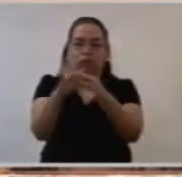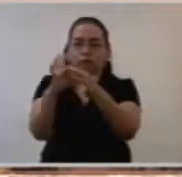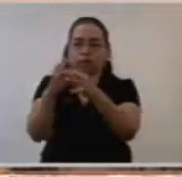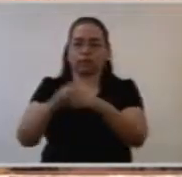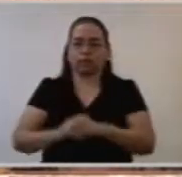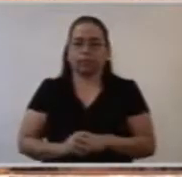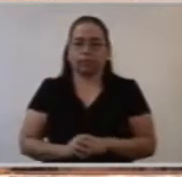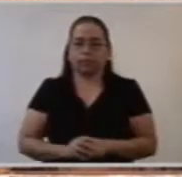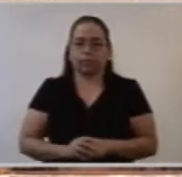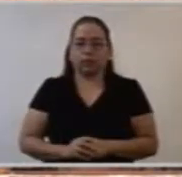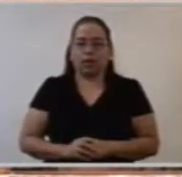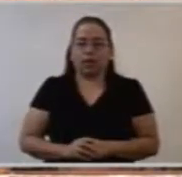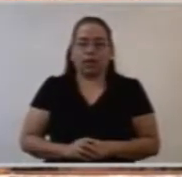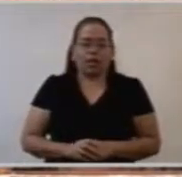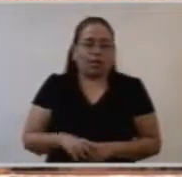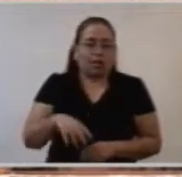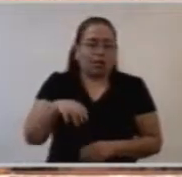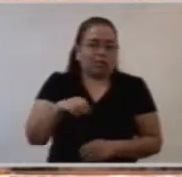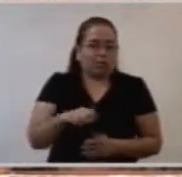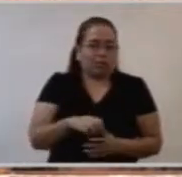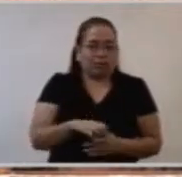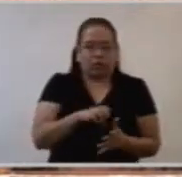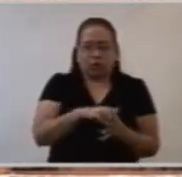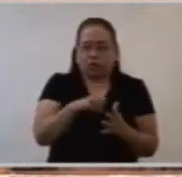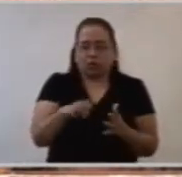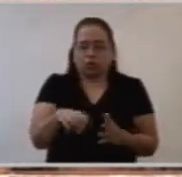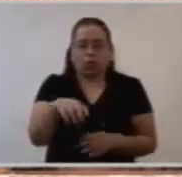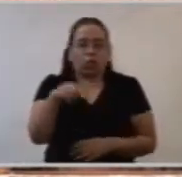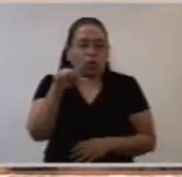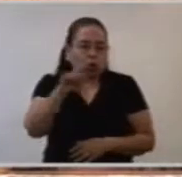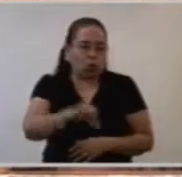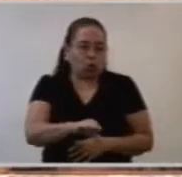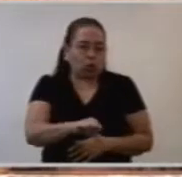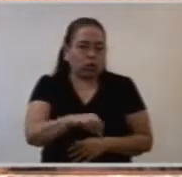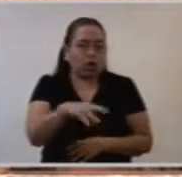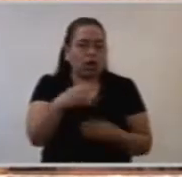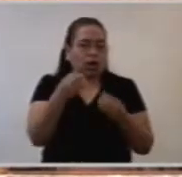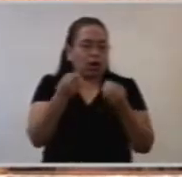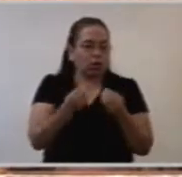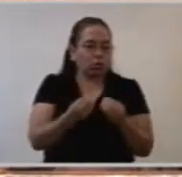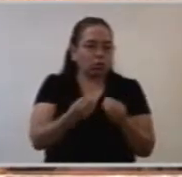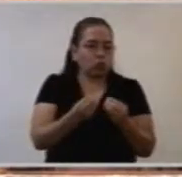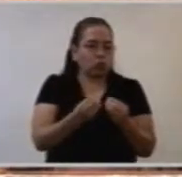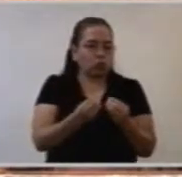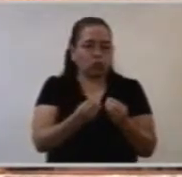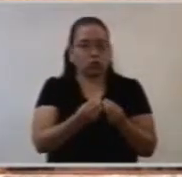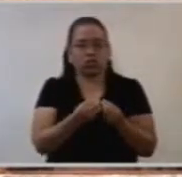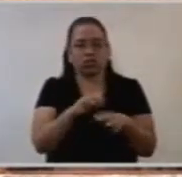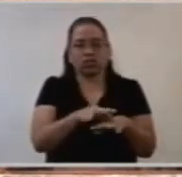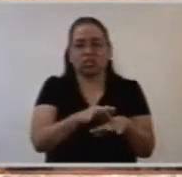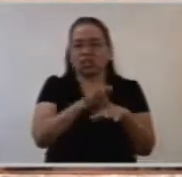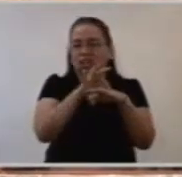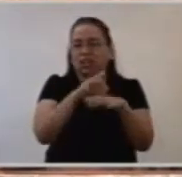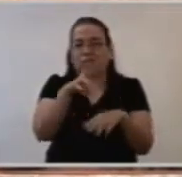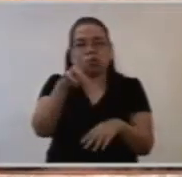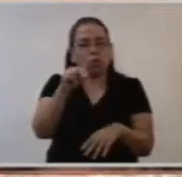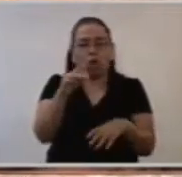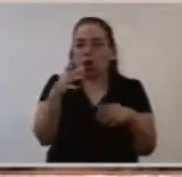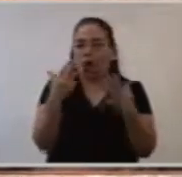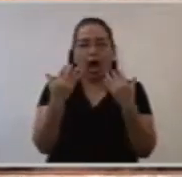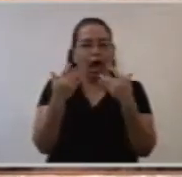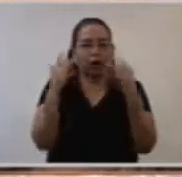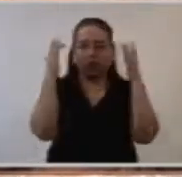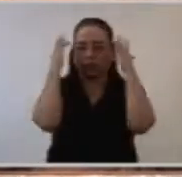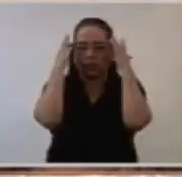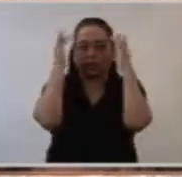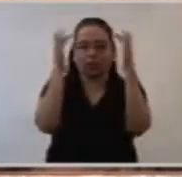tanto maestros, sino testigos. El problema de hoy no es sólo